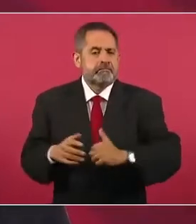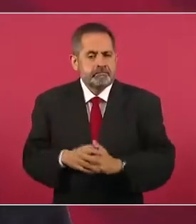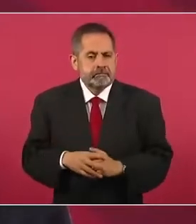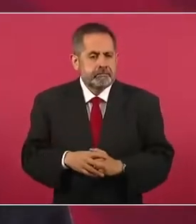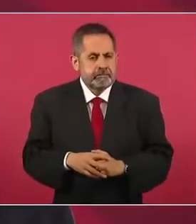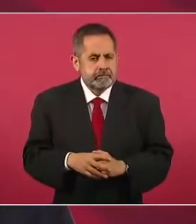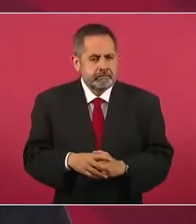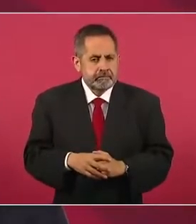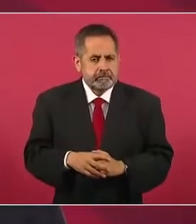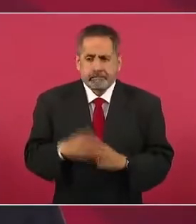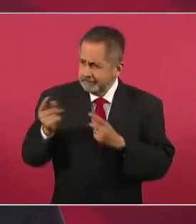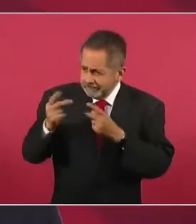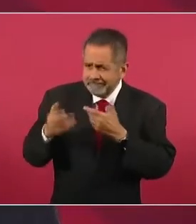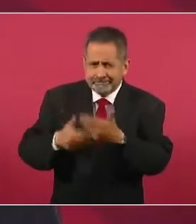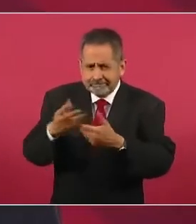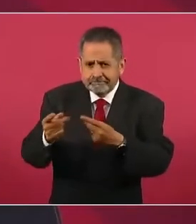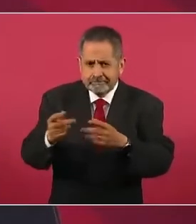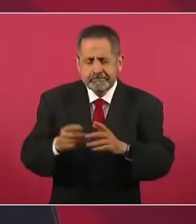rápido?